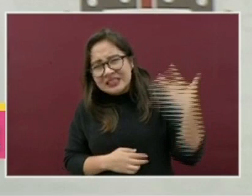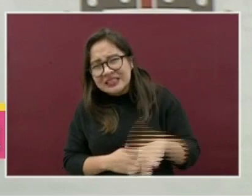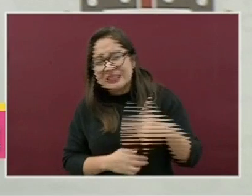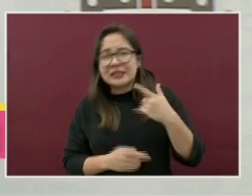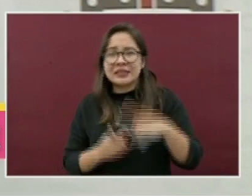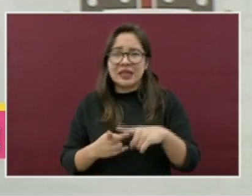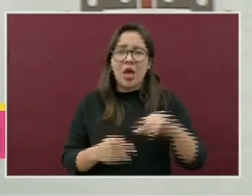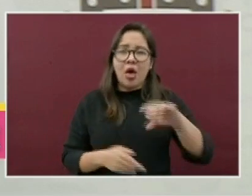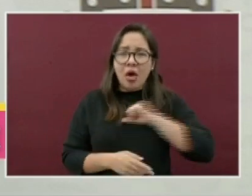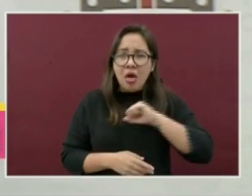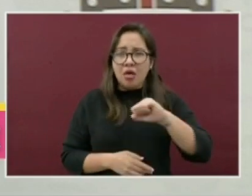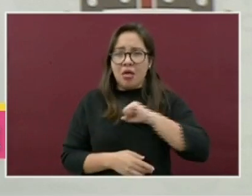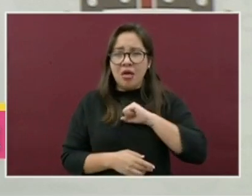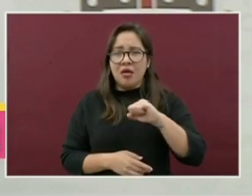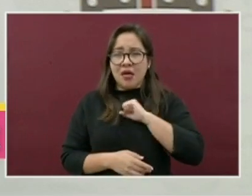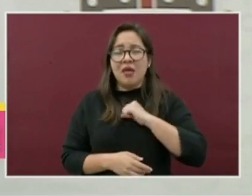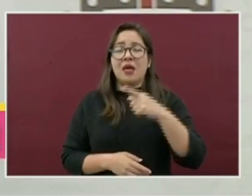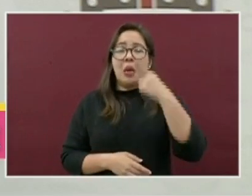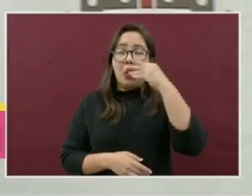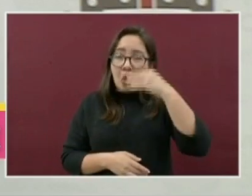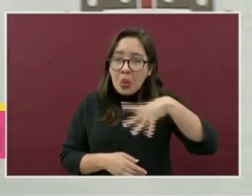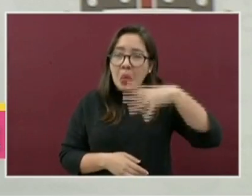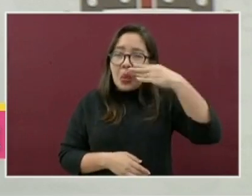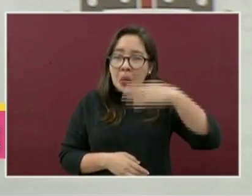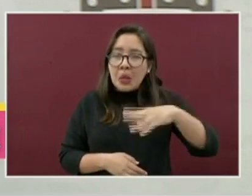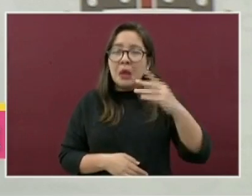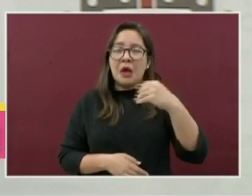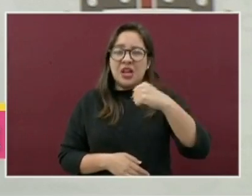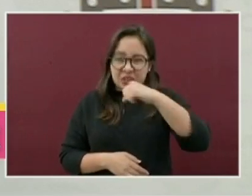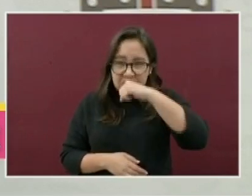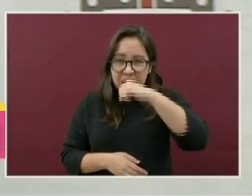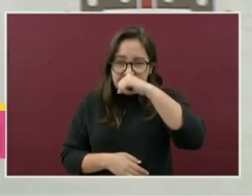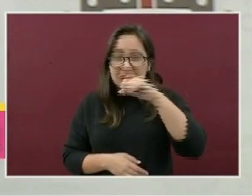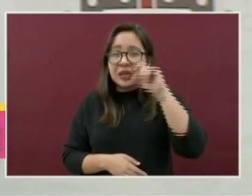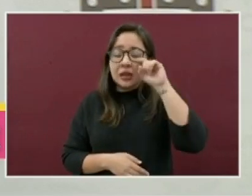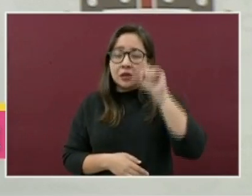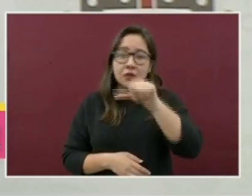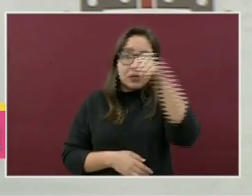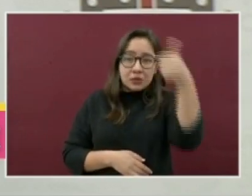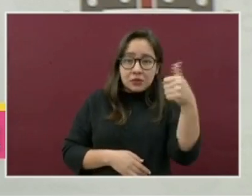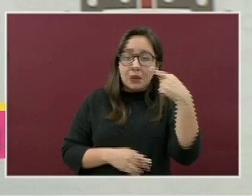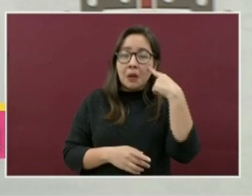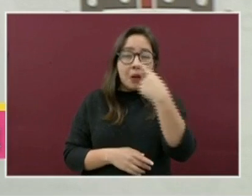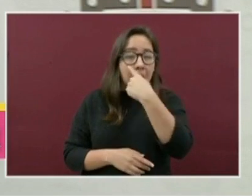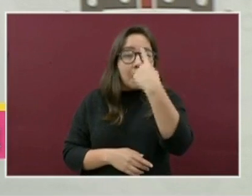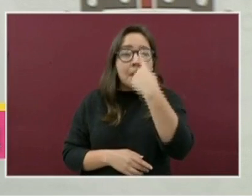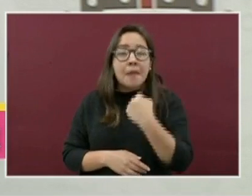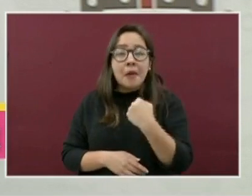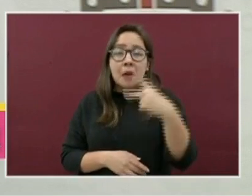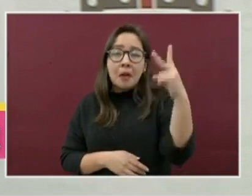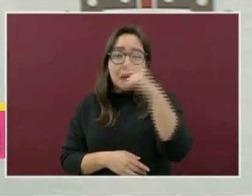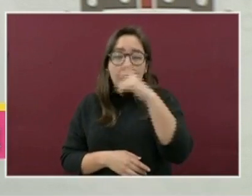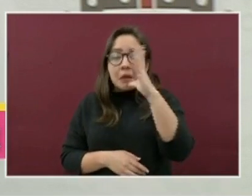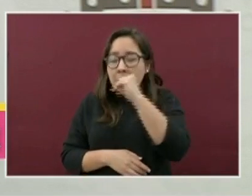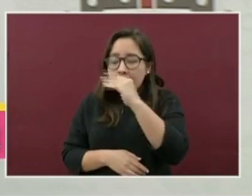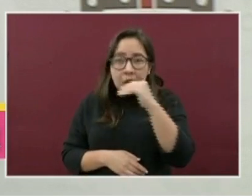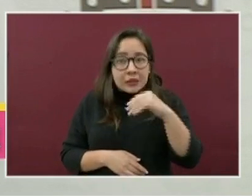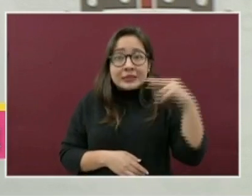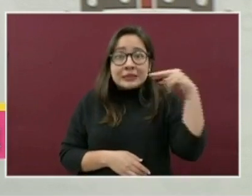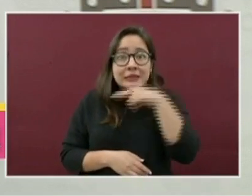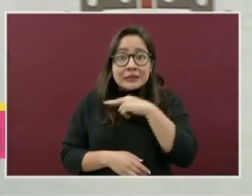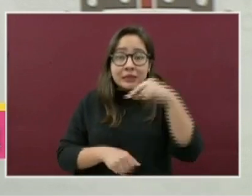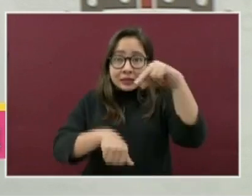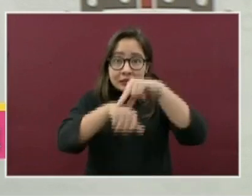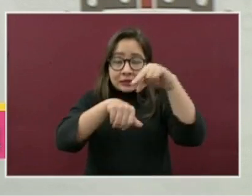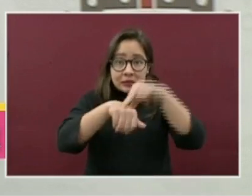tos seca, estornudos, dificultad para respirar, escurrimiento nasal y ojos rojos, acuda de inmediato con su